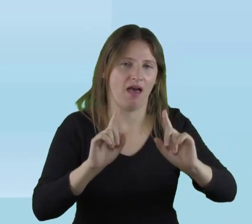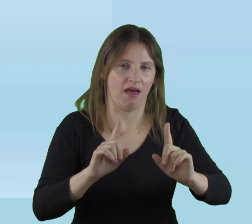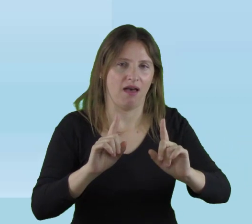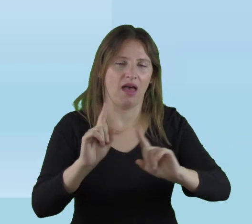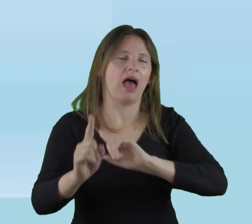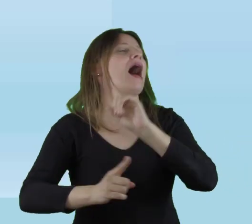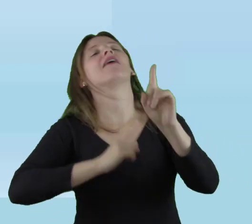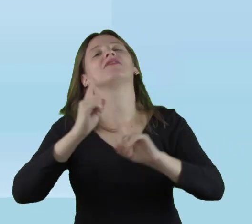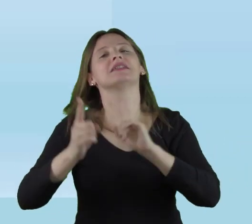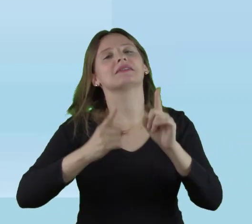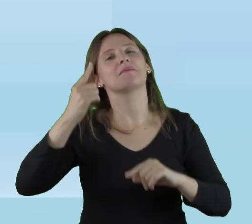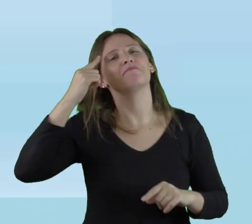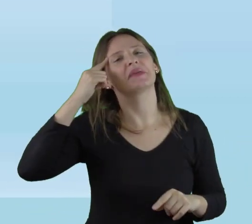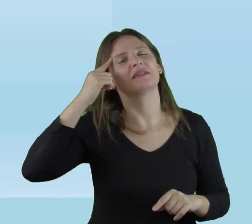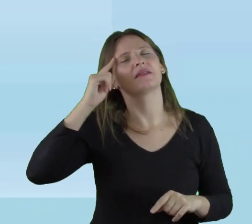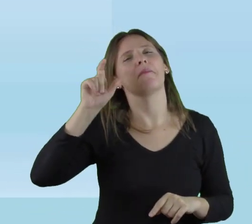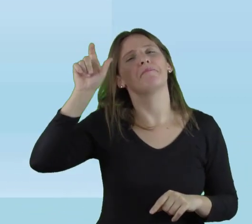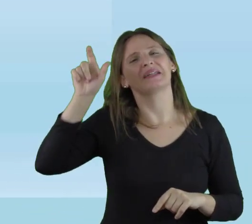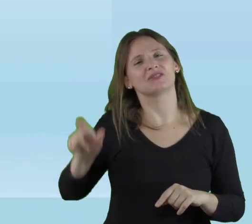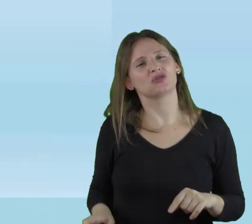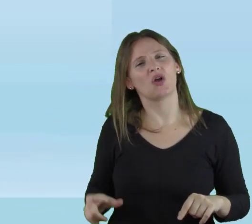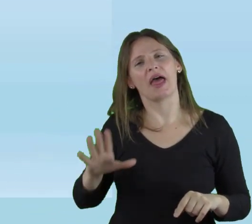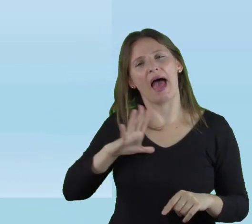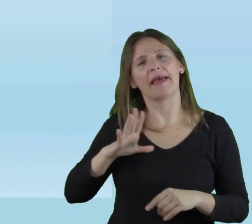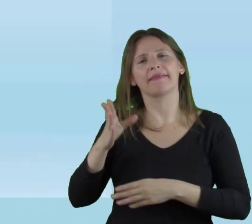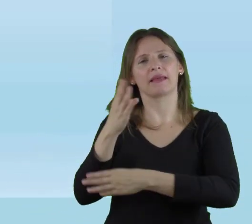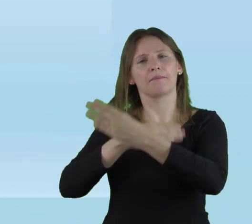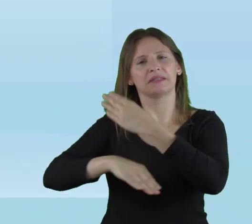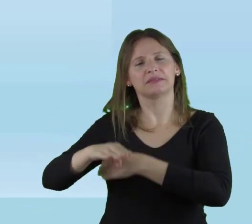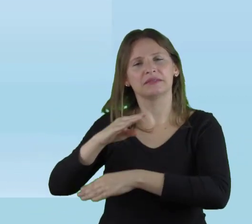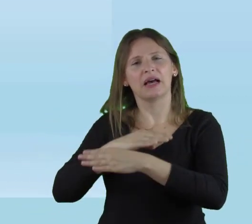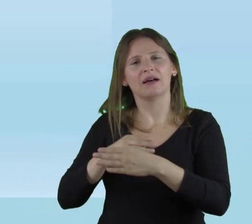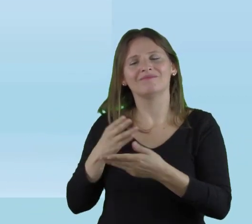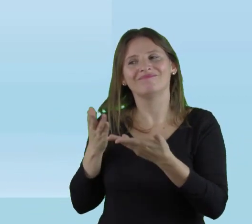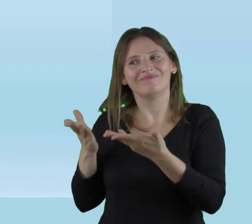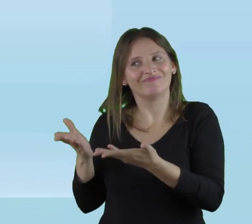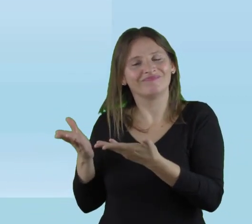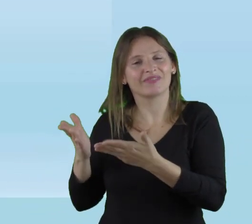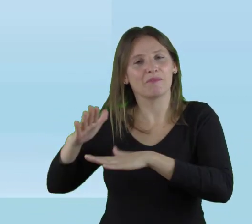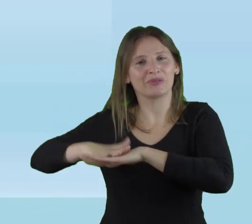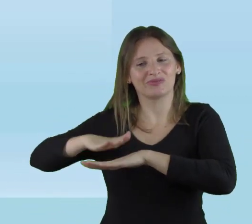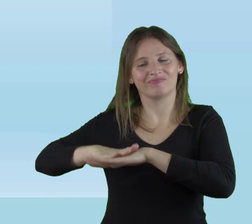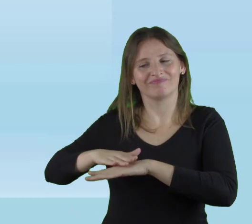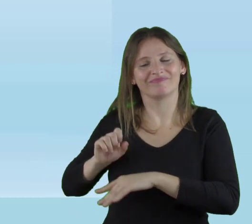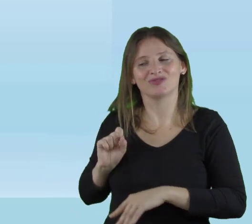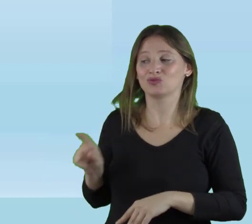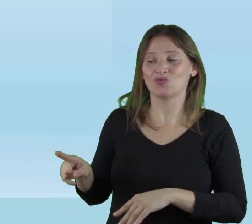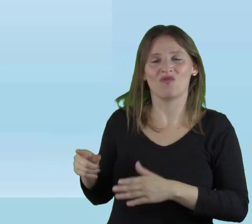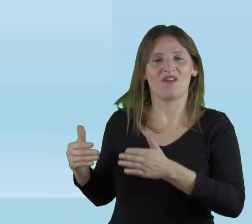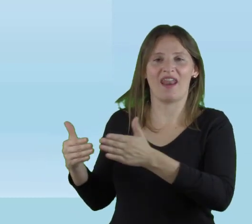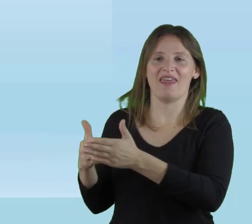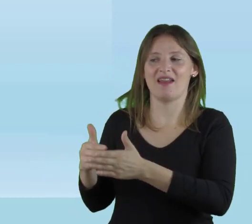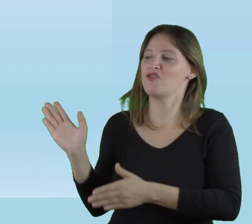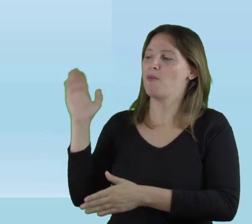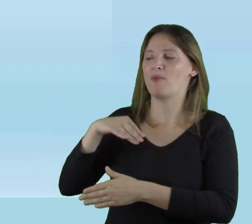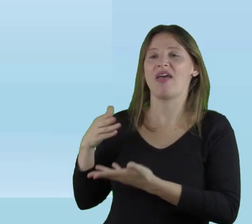Muchas veces hemos pensado que las personas que tienen la discapacidad son las que tienen la barrera. Que